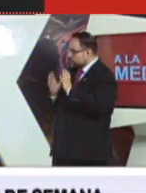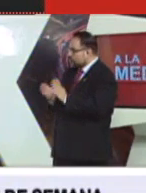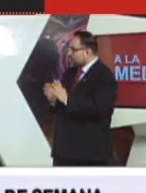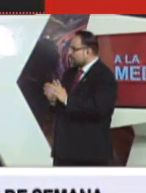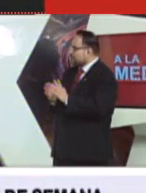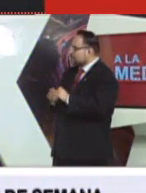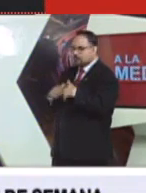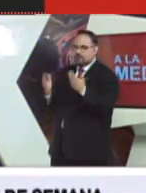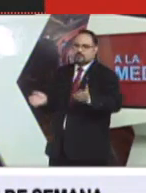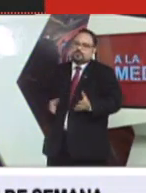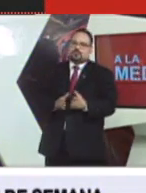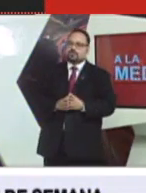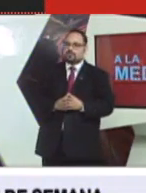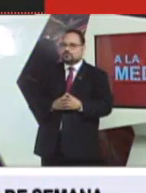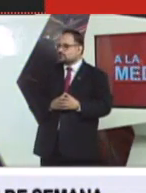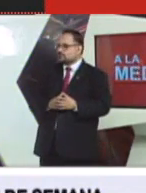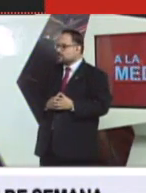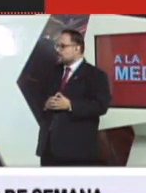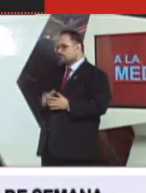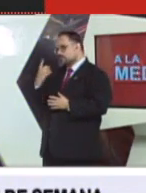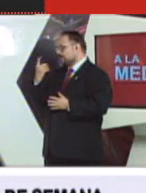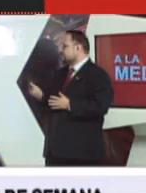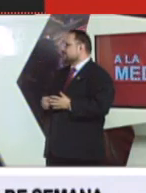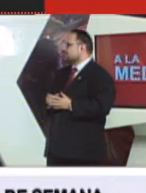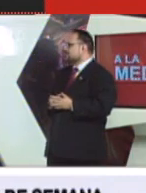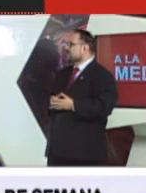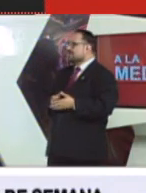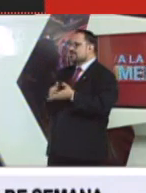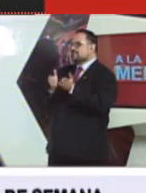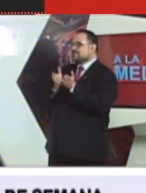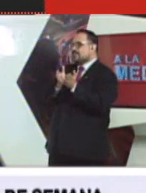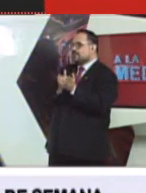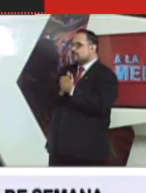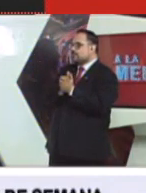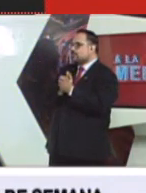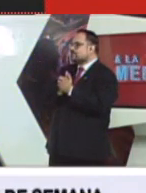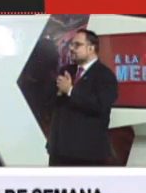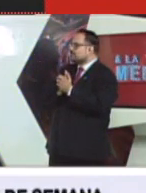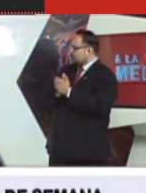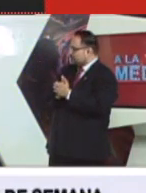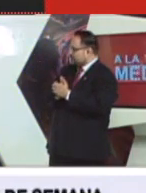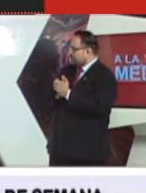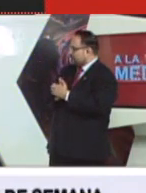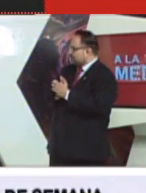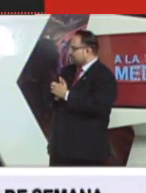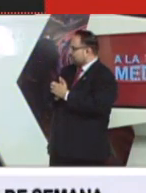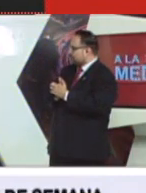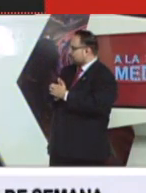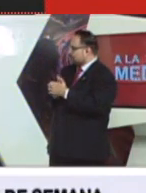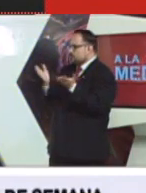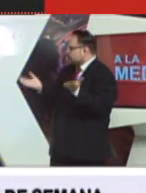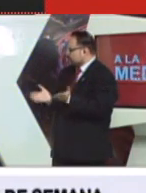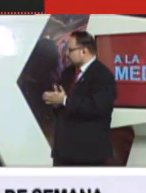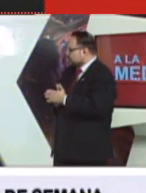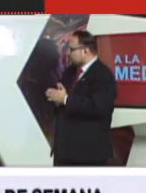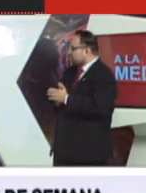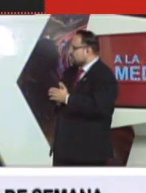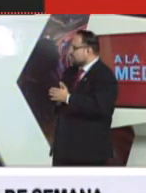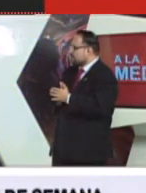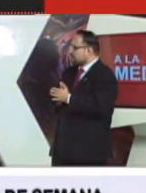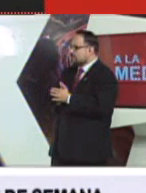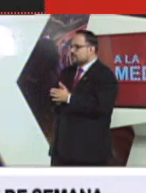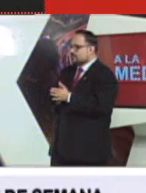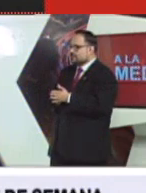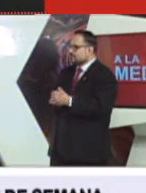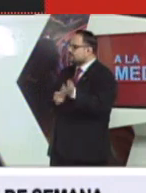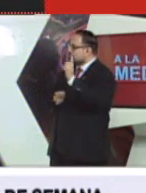protocolos. ¿Por qué? Porque yo entiendo que los funcionarios lo que han de saber es la forma a veces en que el guatemalteco nos comportamos, ¿verdad?